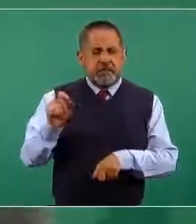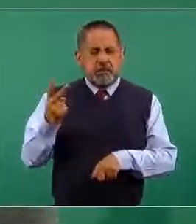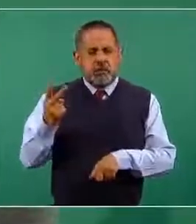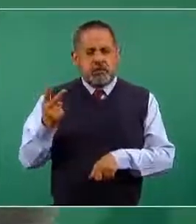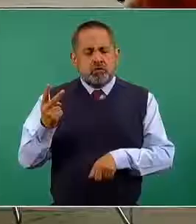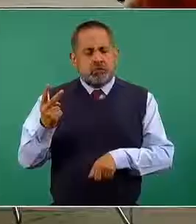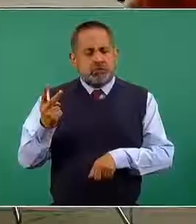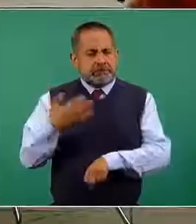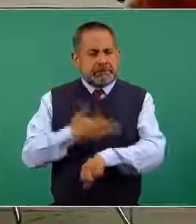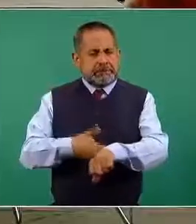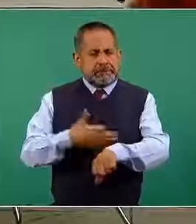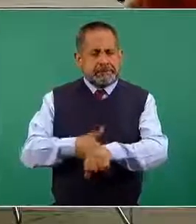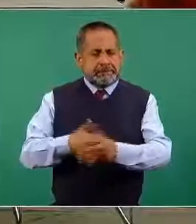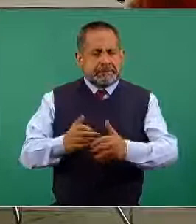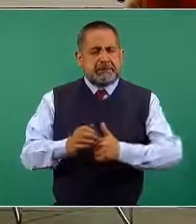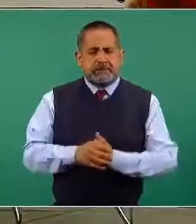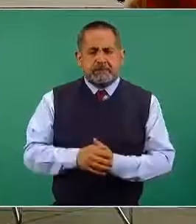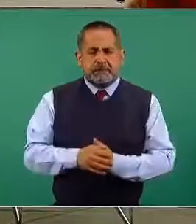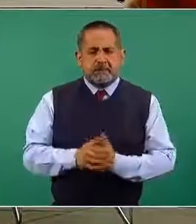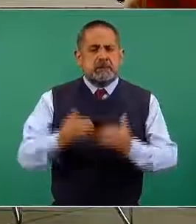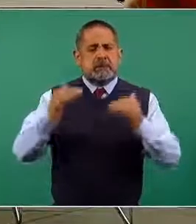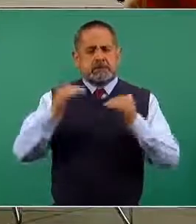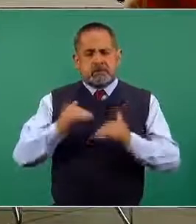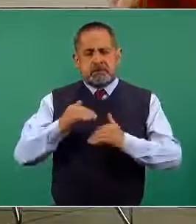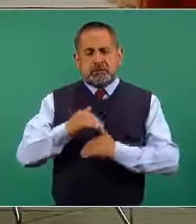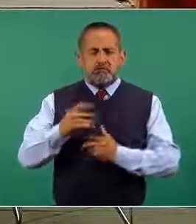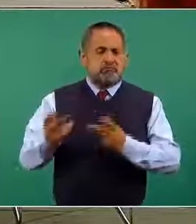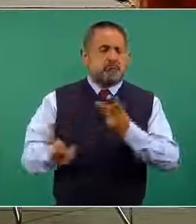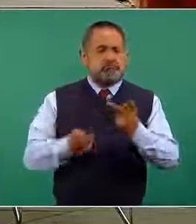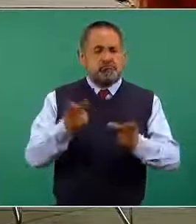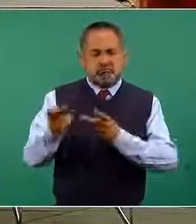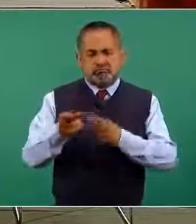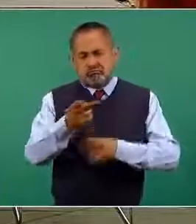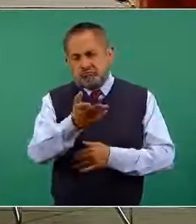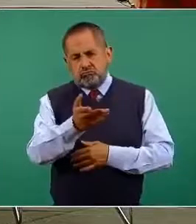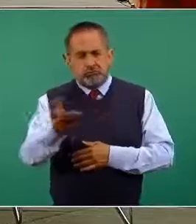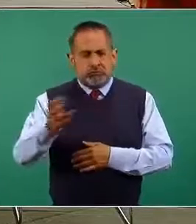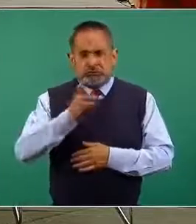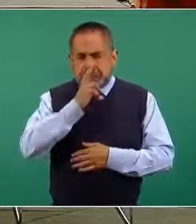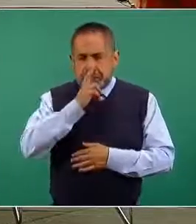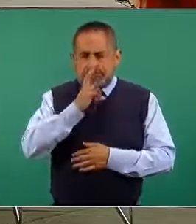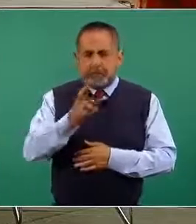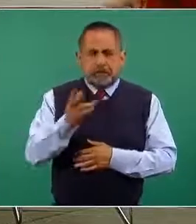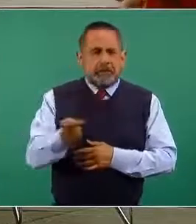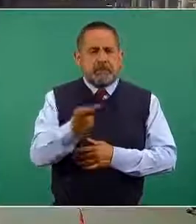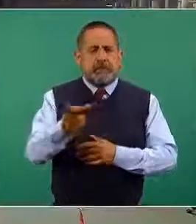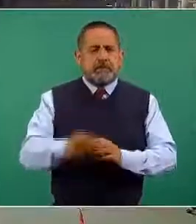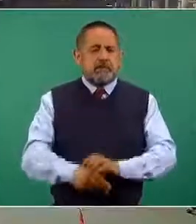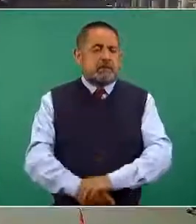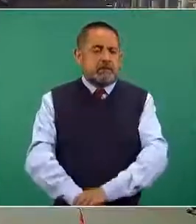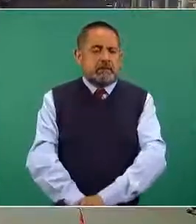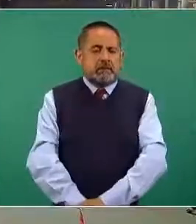de la tarde y entonces vamos a pasar a la sesión de preguntas y respuestas, por favor.